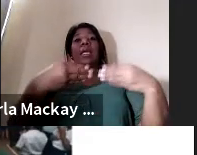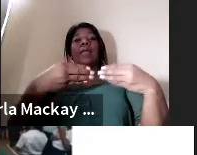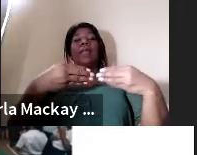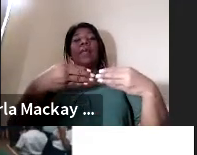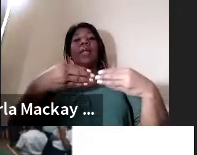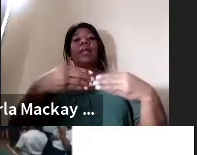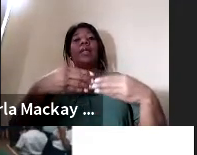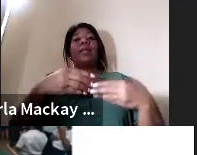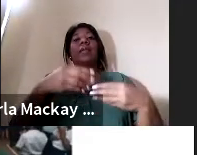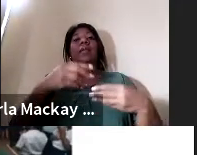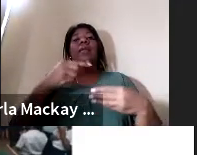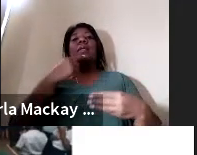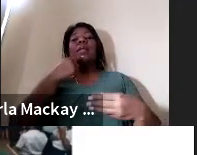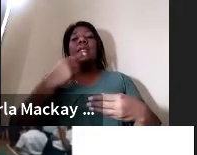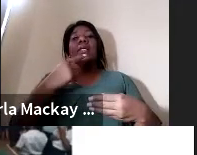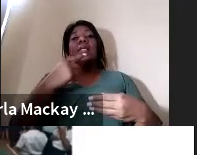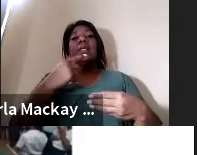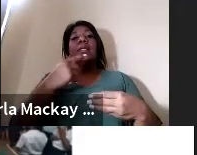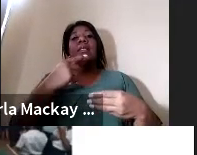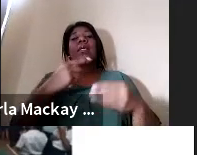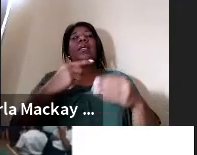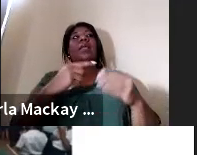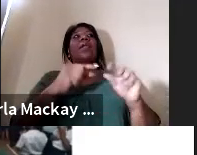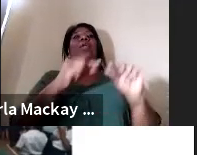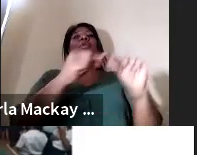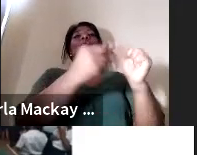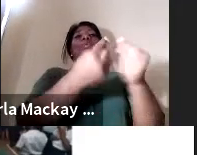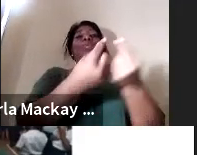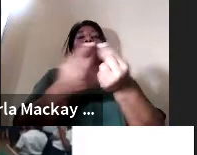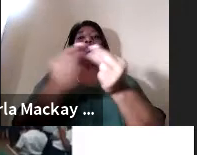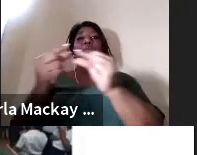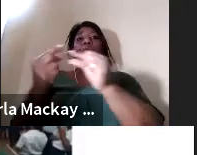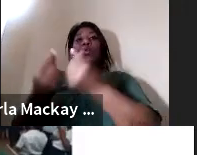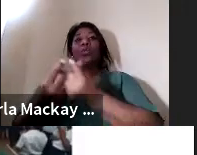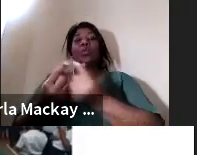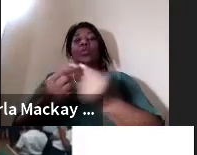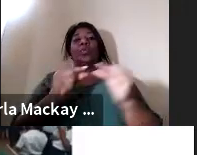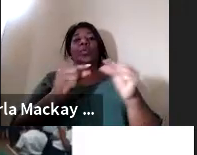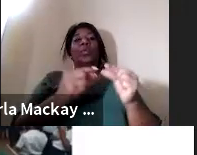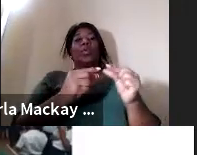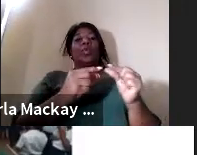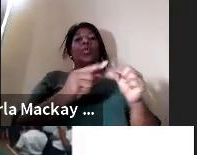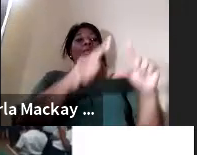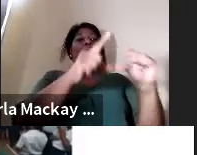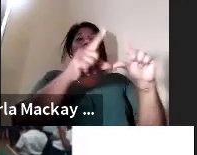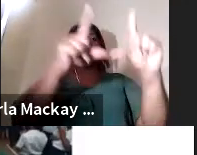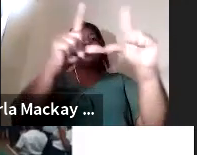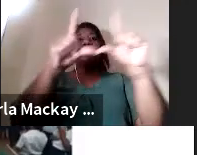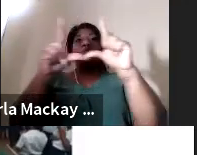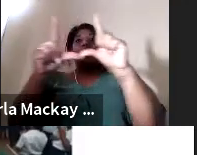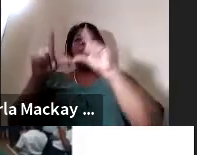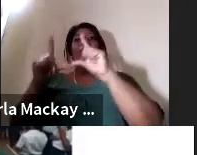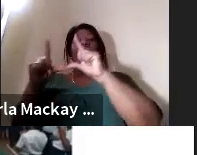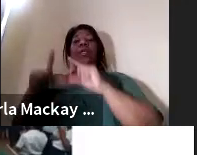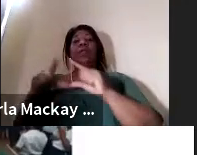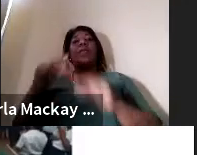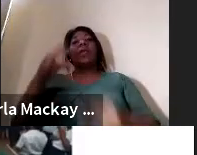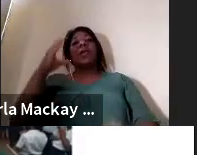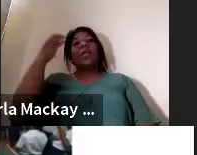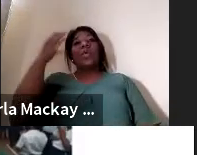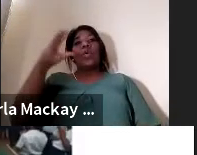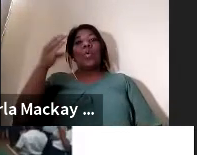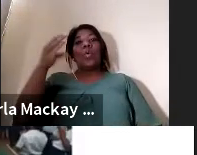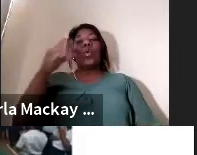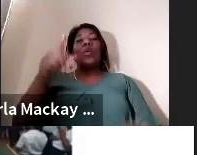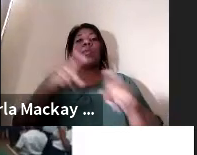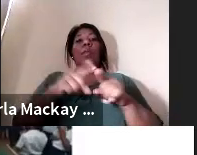la categorización de grupos a través de así como lo hacen no tanto Colombia sino otros países así que continuamos